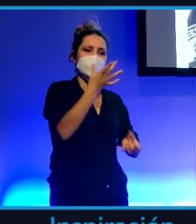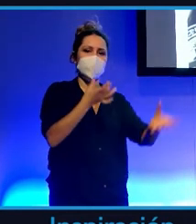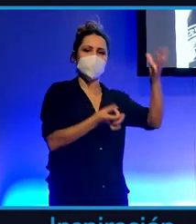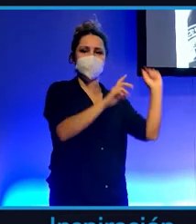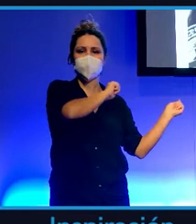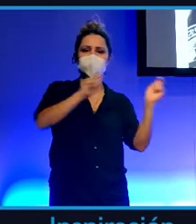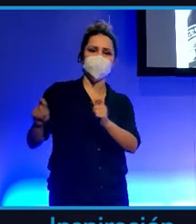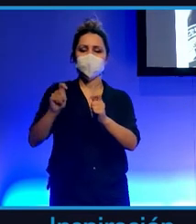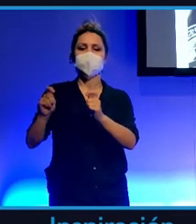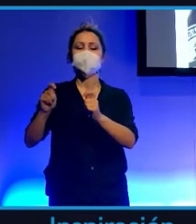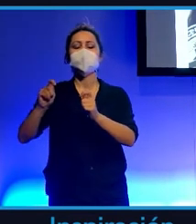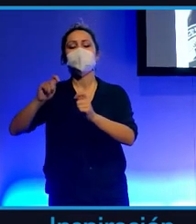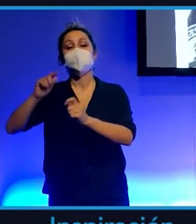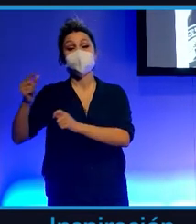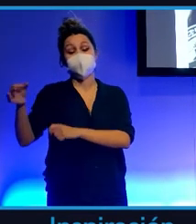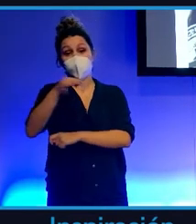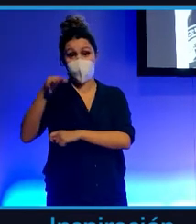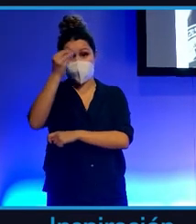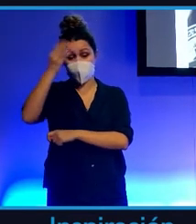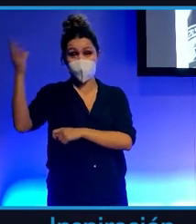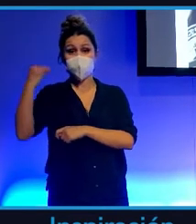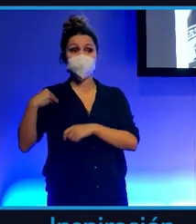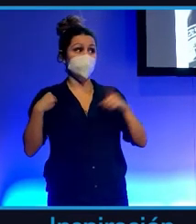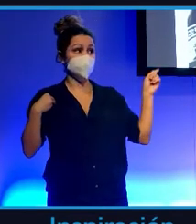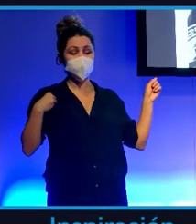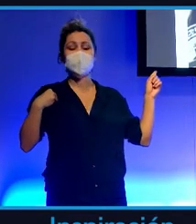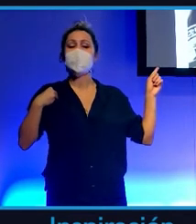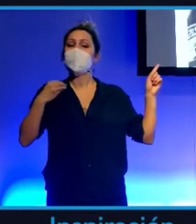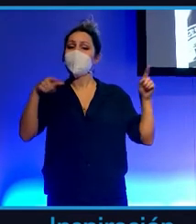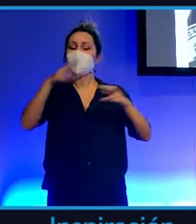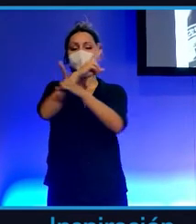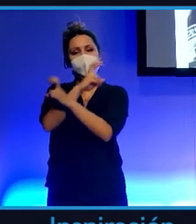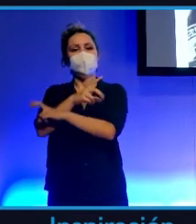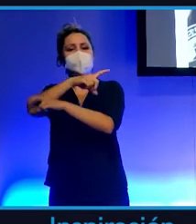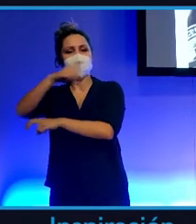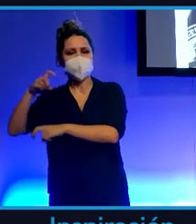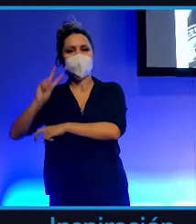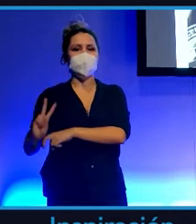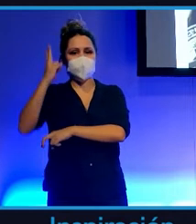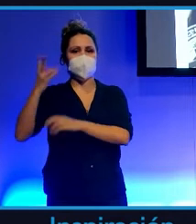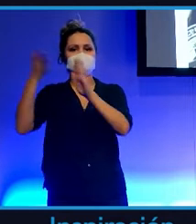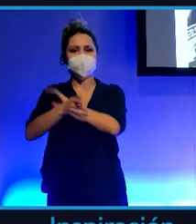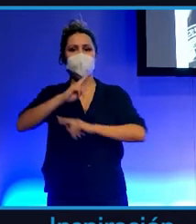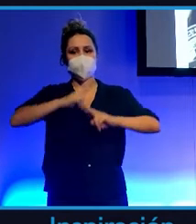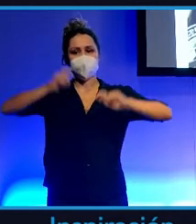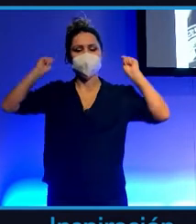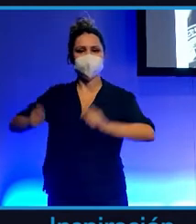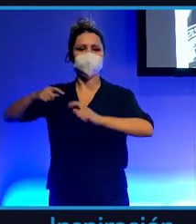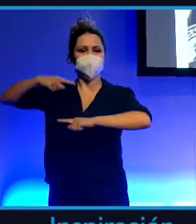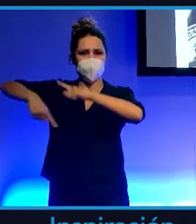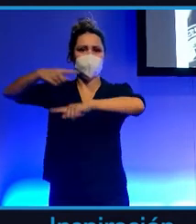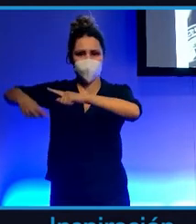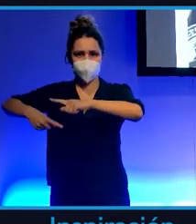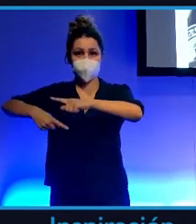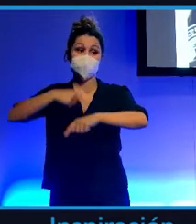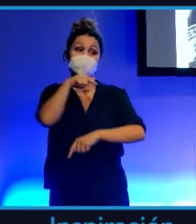caso era veneno de rata al cuadrado. Es muy ingenioso este hombre. Es Antibitcoin total el mejor inversor de los